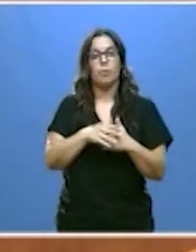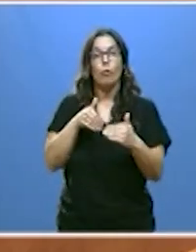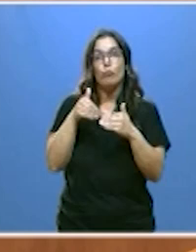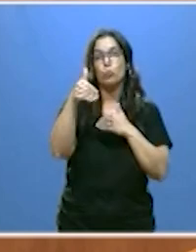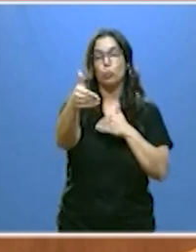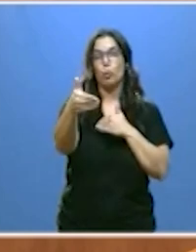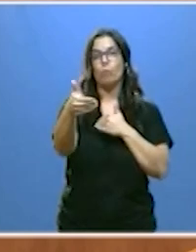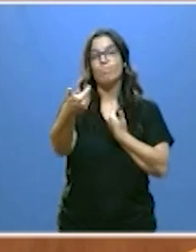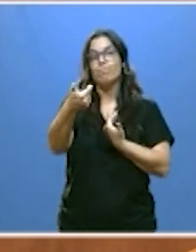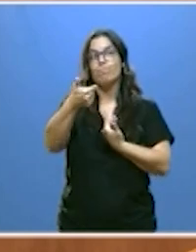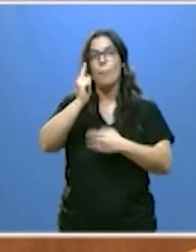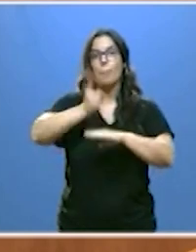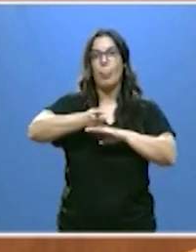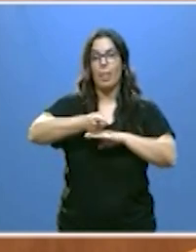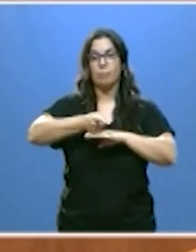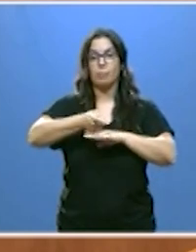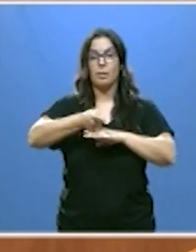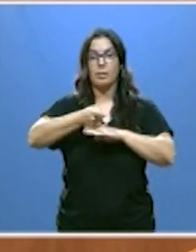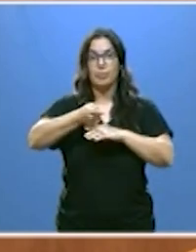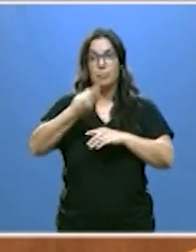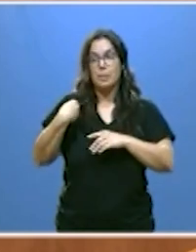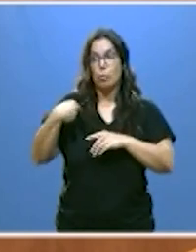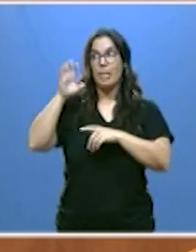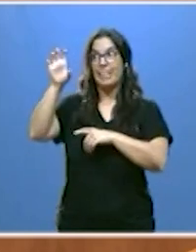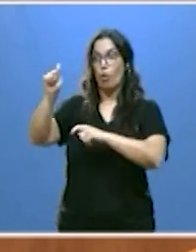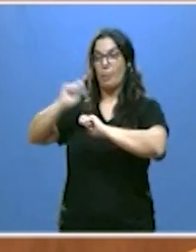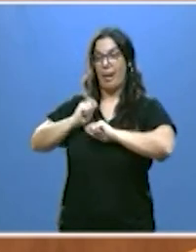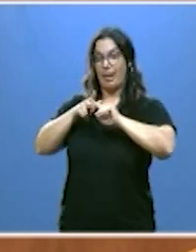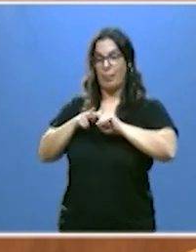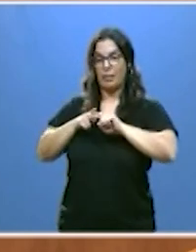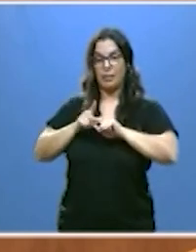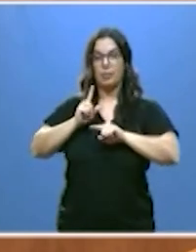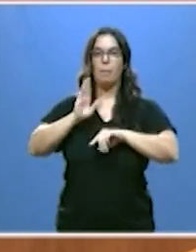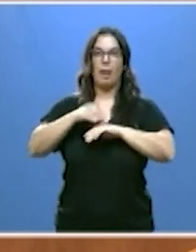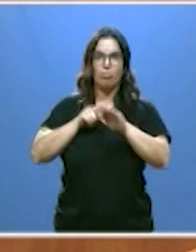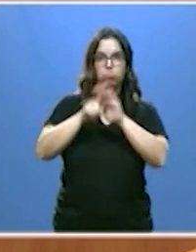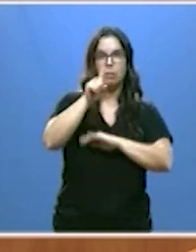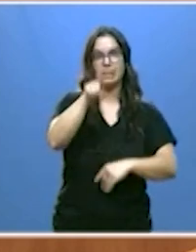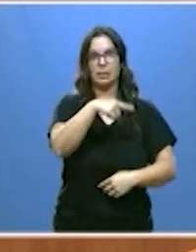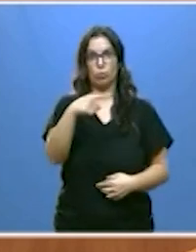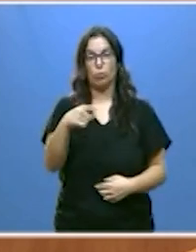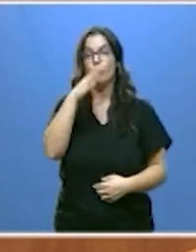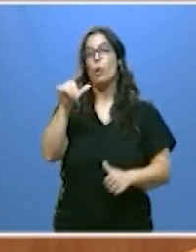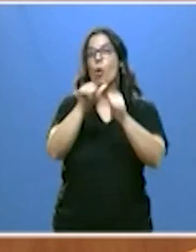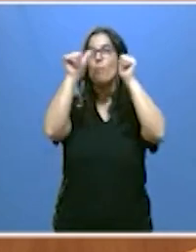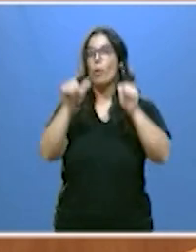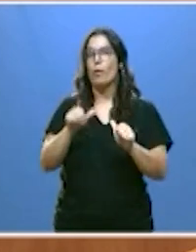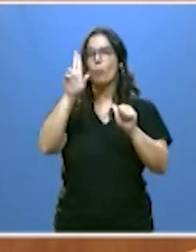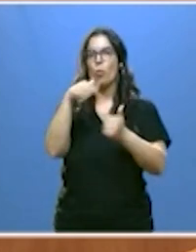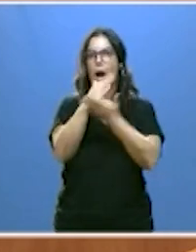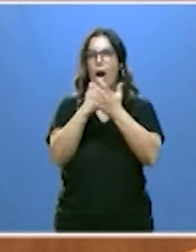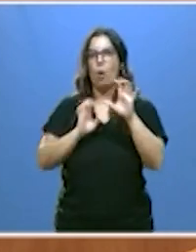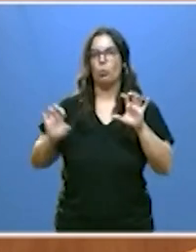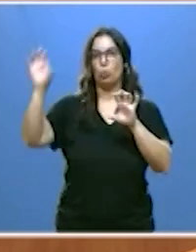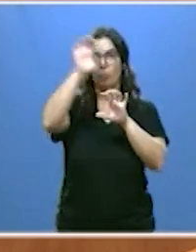depende de los instrumentos que nos facilite el Estado conscientes de que vivimos en un modelo de autonomías en el que